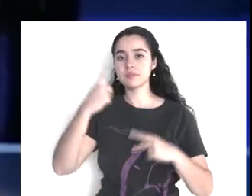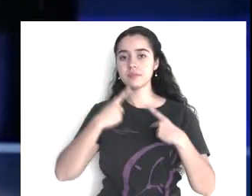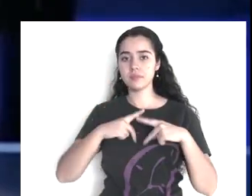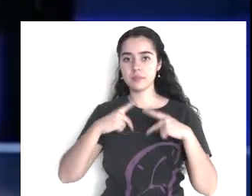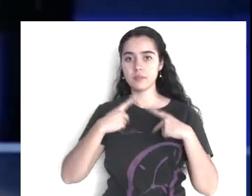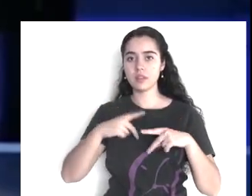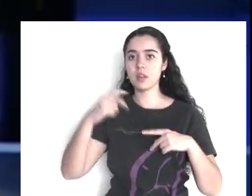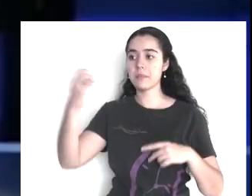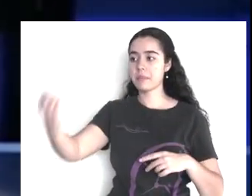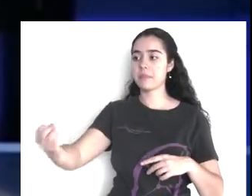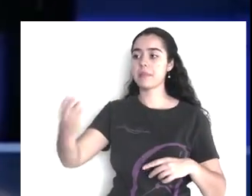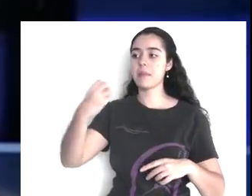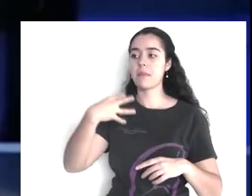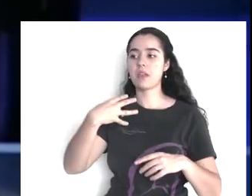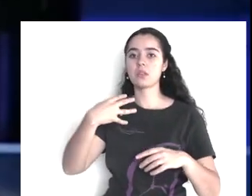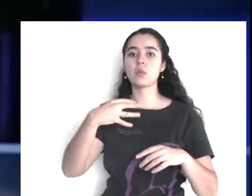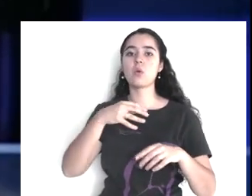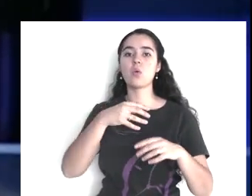evidentemente, no voy a decir, cuál,